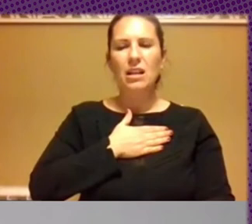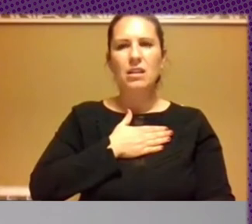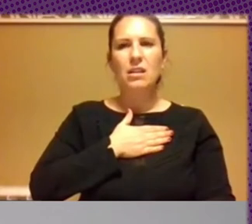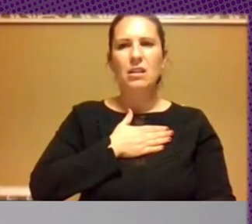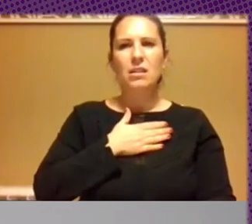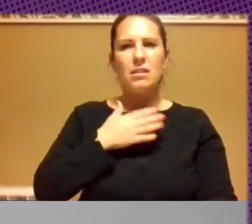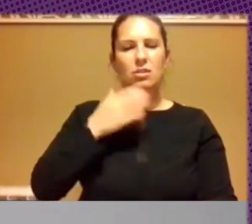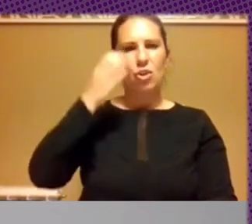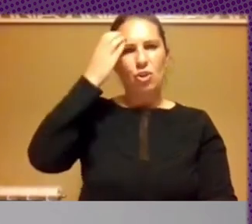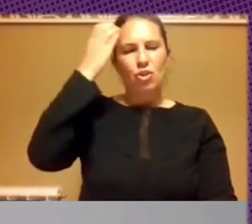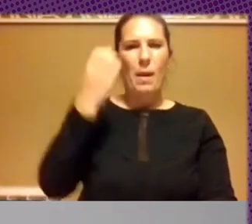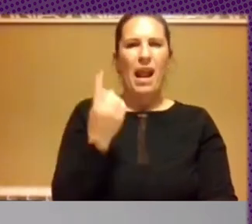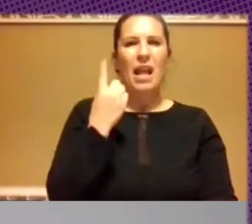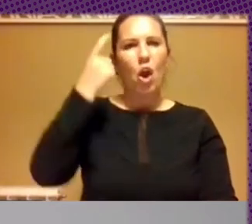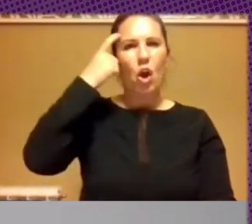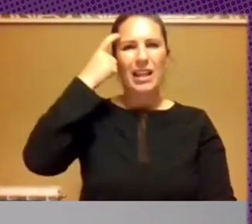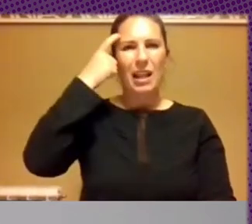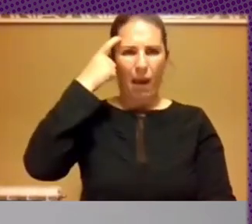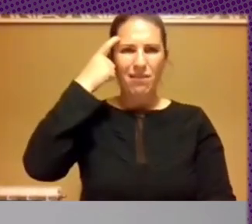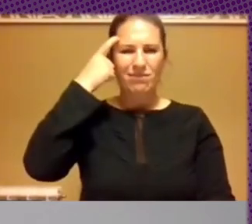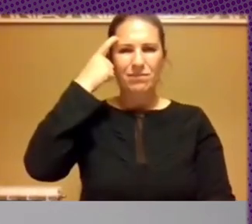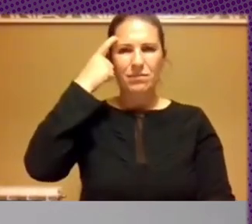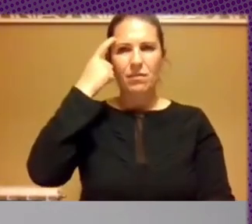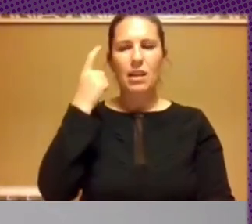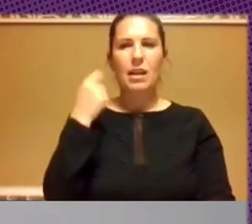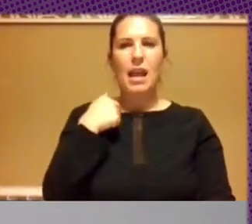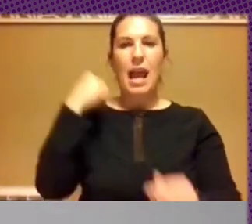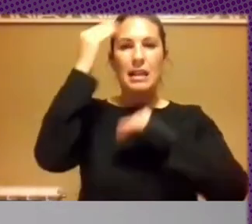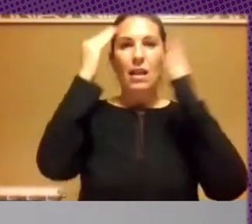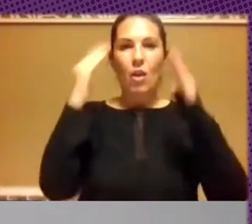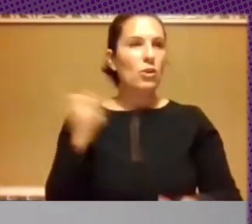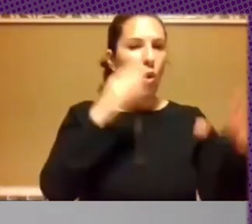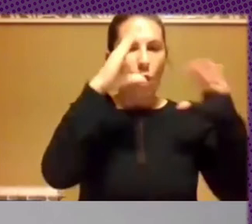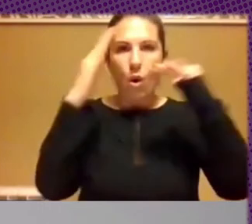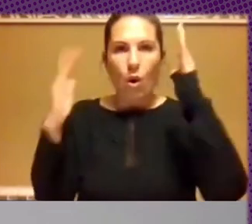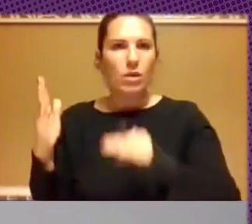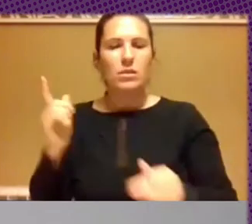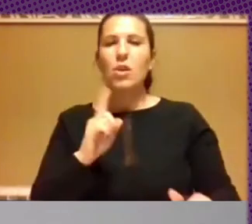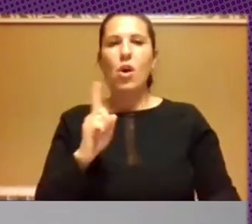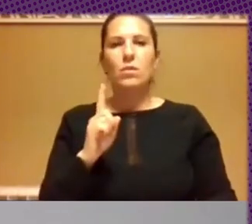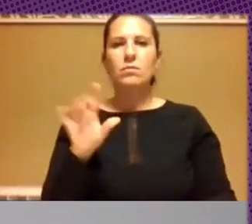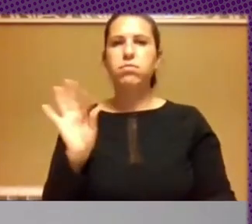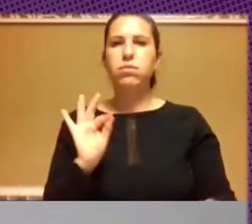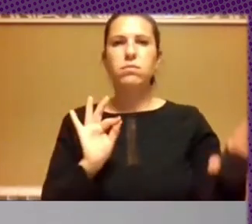cognitiva es decir que no la atención que prestamos y las ideas que recibimos no